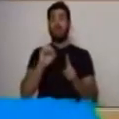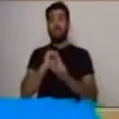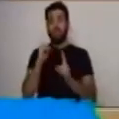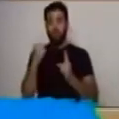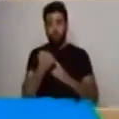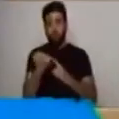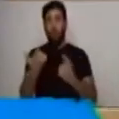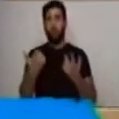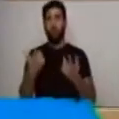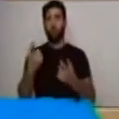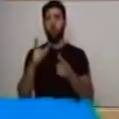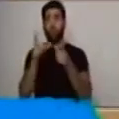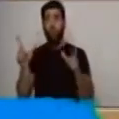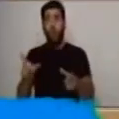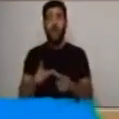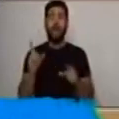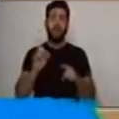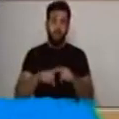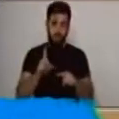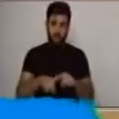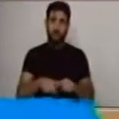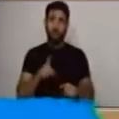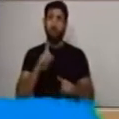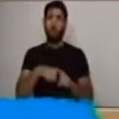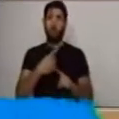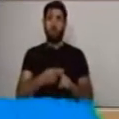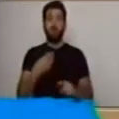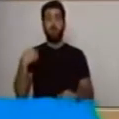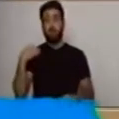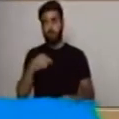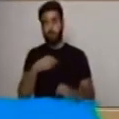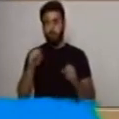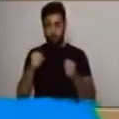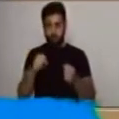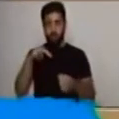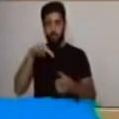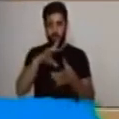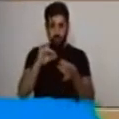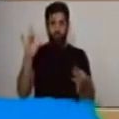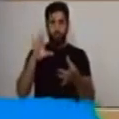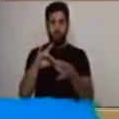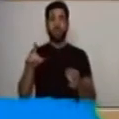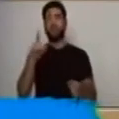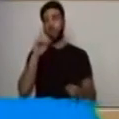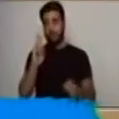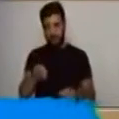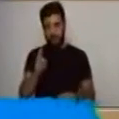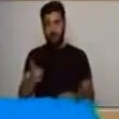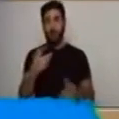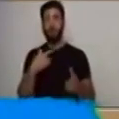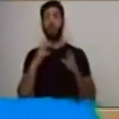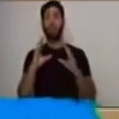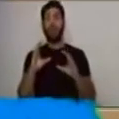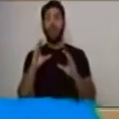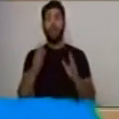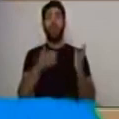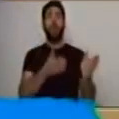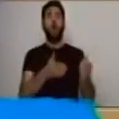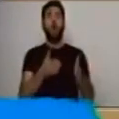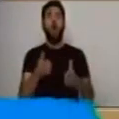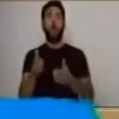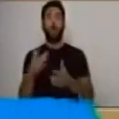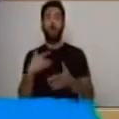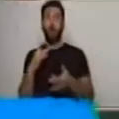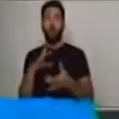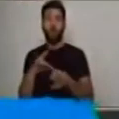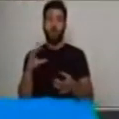realizar las narraciones, debemos de tener mucho cuidado de cuidar nuestro orden lógico para que la